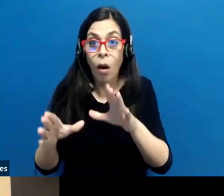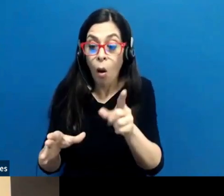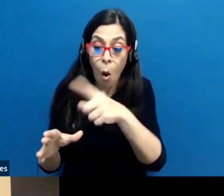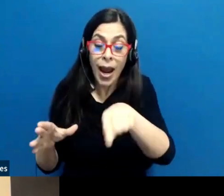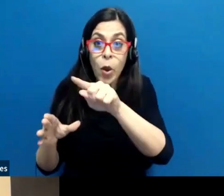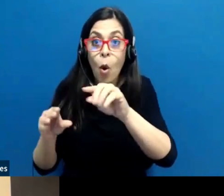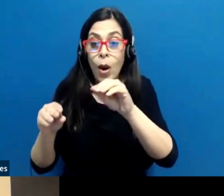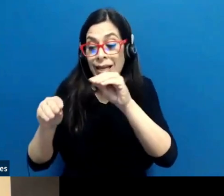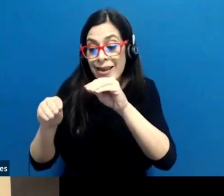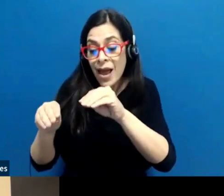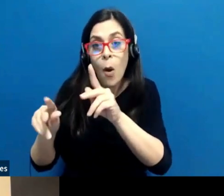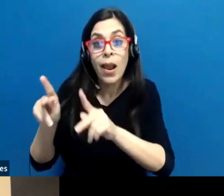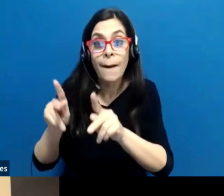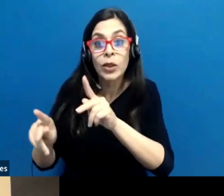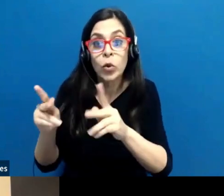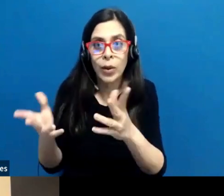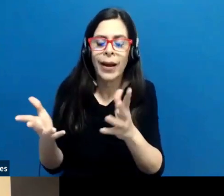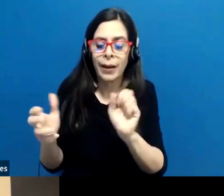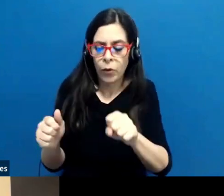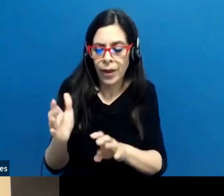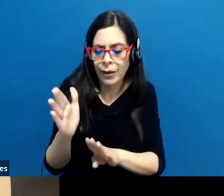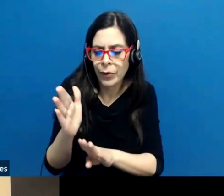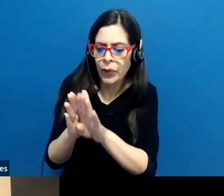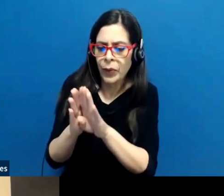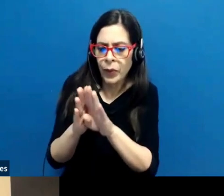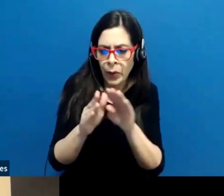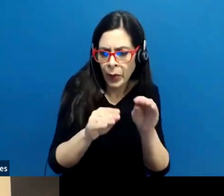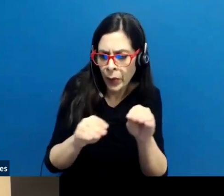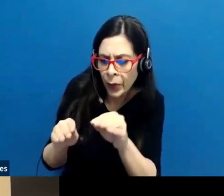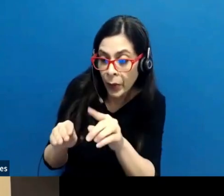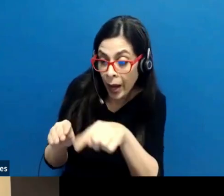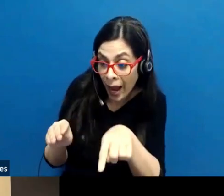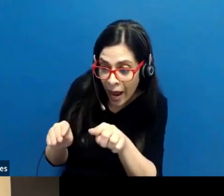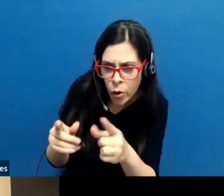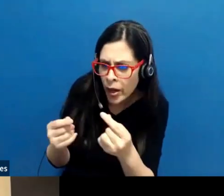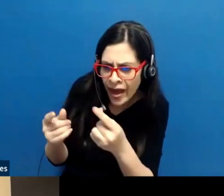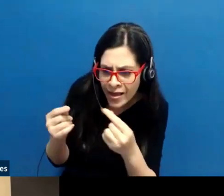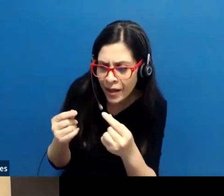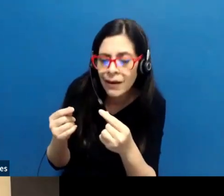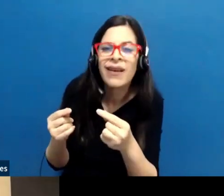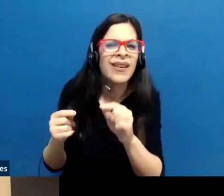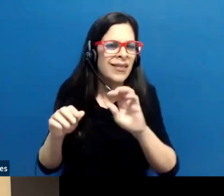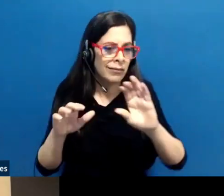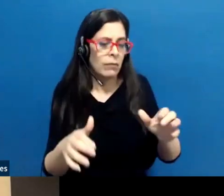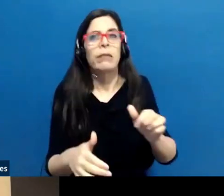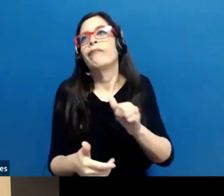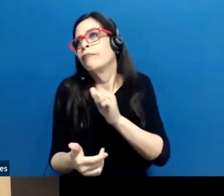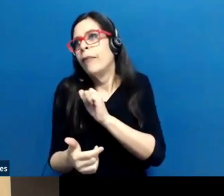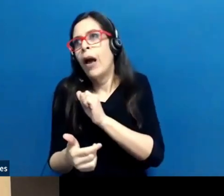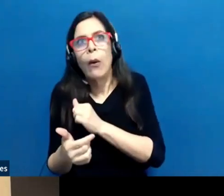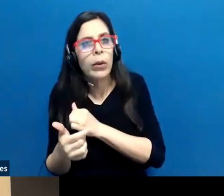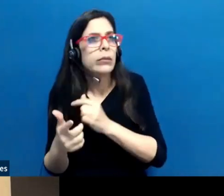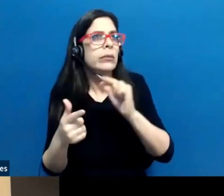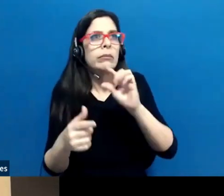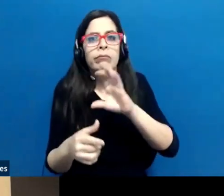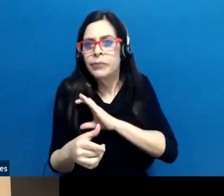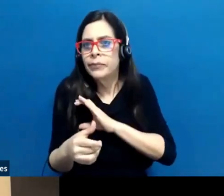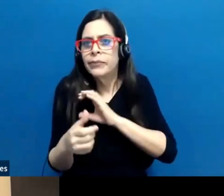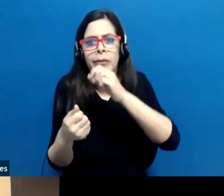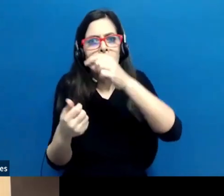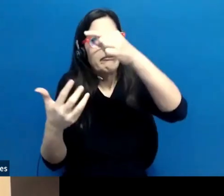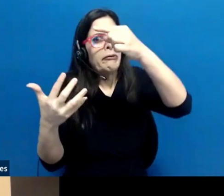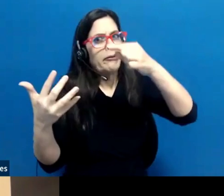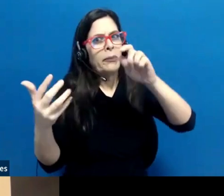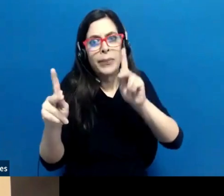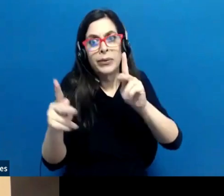Desarrollo para dar adiestramiento a los funcionarios y funcionarias, así como a alguaciles y alguacilas y guardianes del Poder